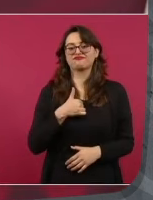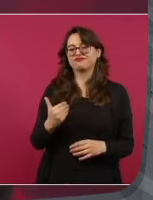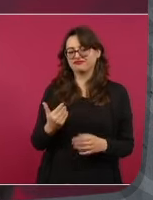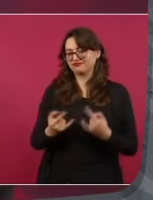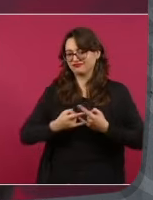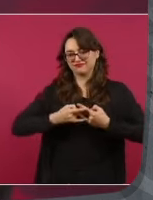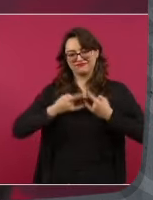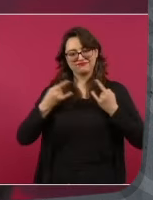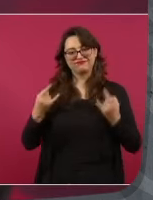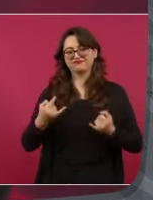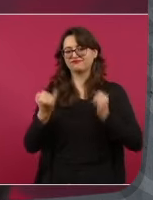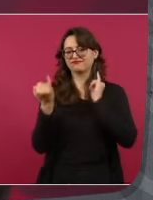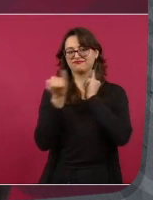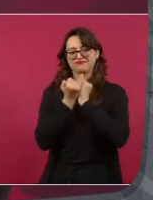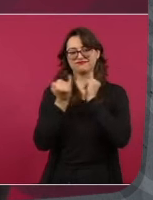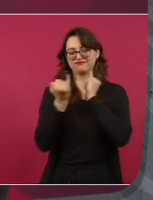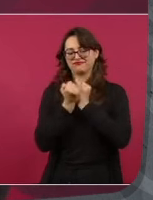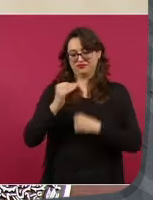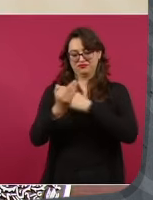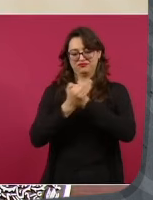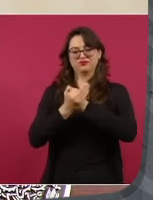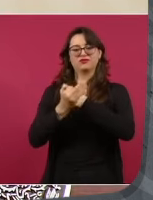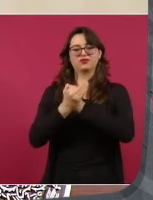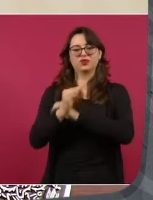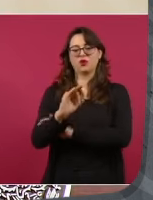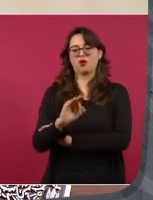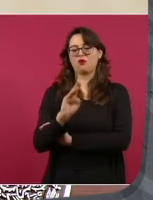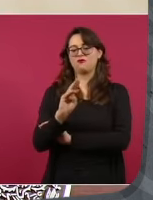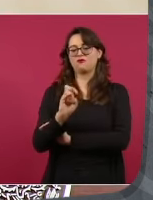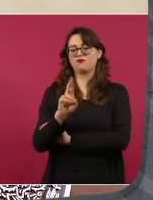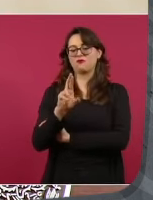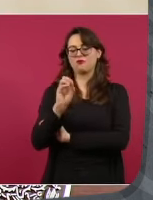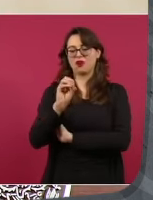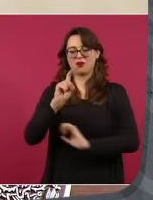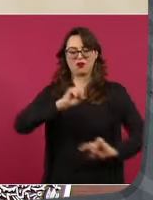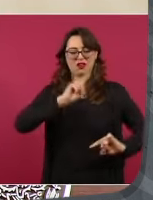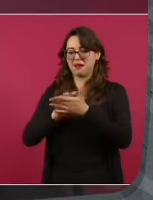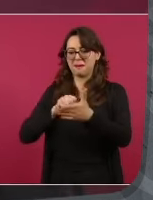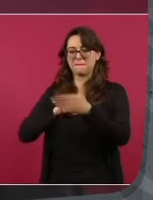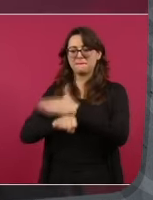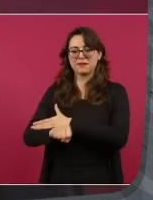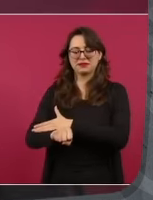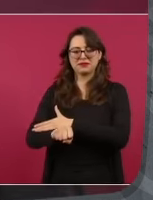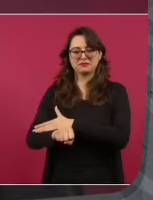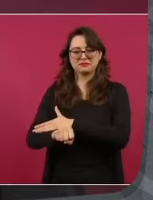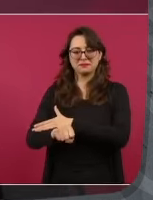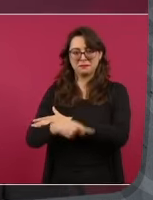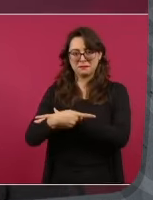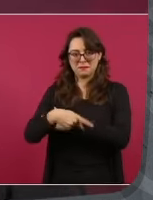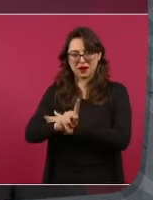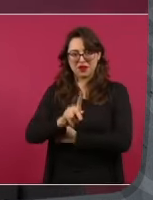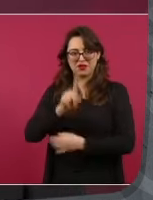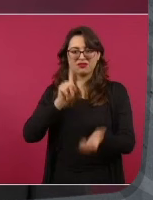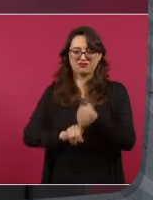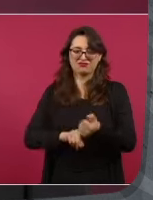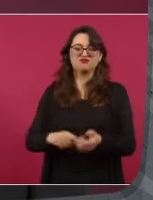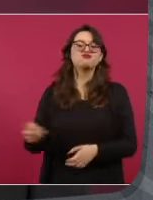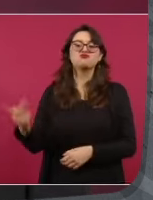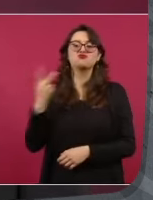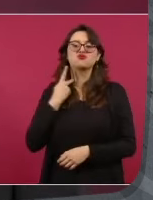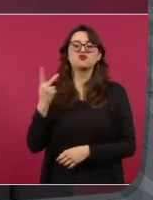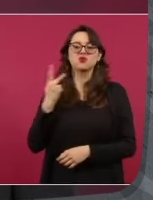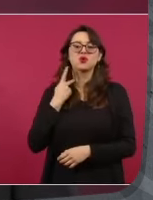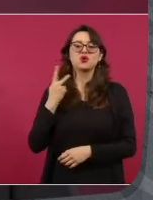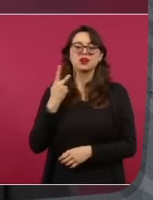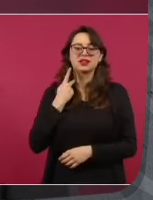de un desafuero con propósitos políticos, lo voy a recordar por los